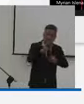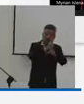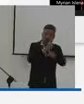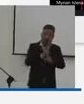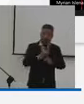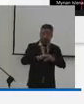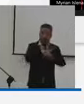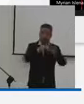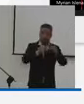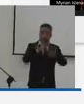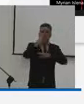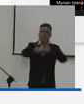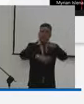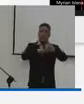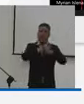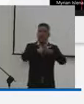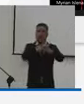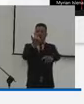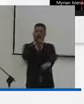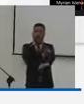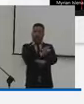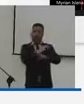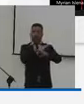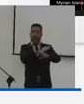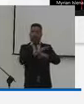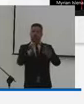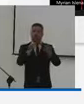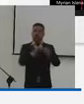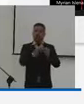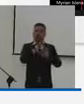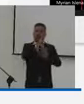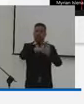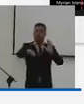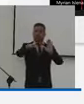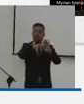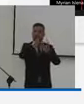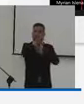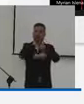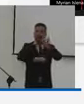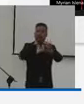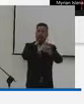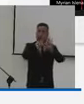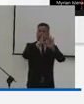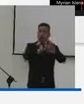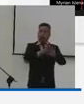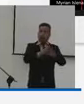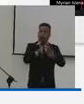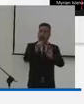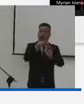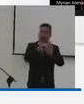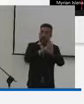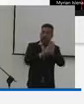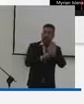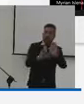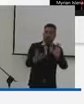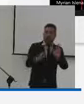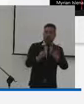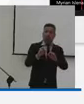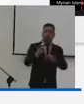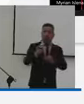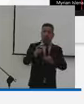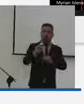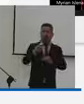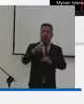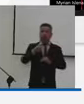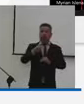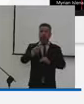cumplimiento del Código Mundial Antidopaje y los estándares internacionales formulados por la